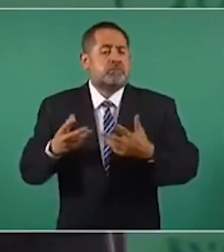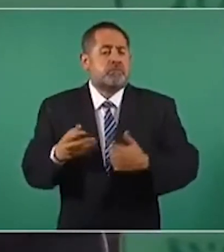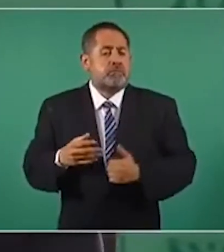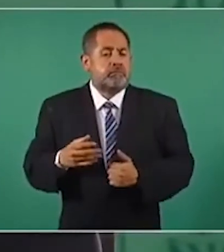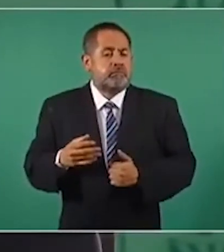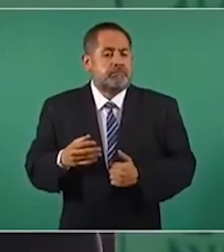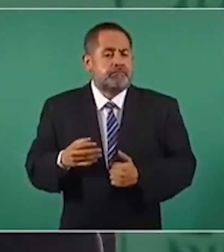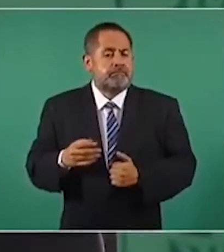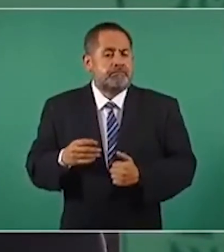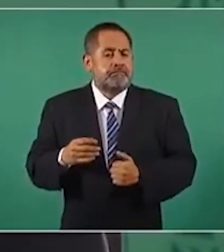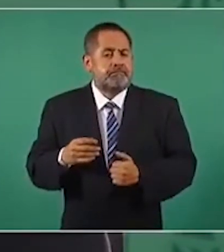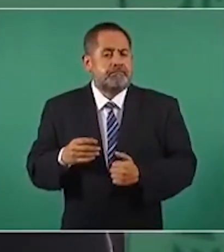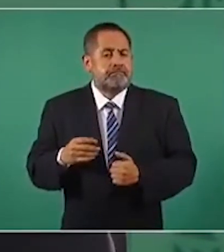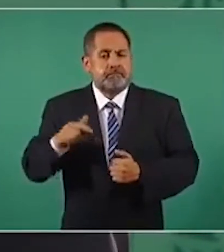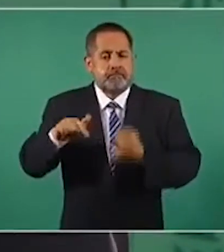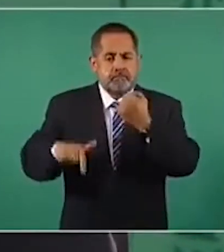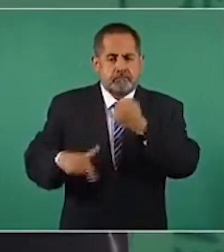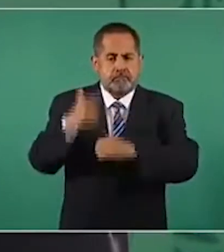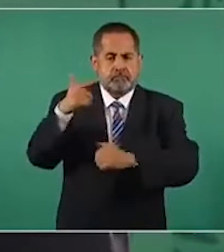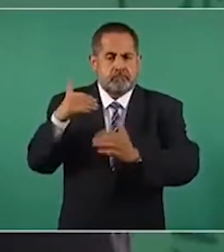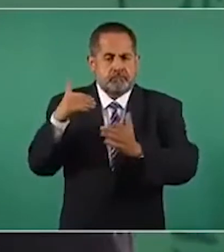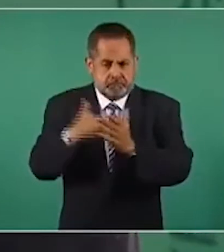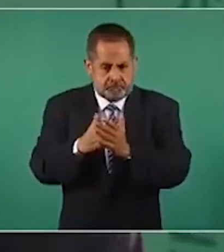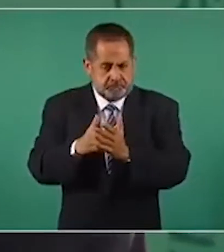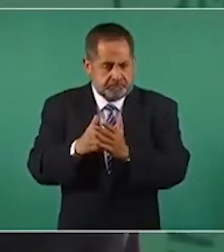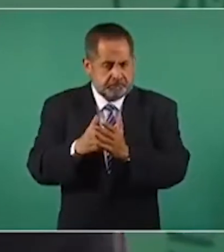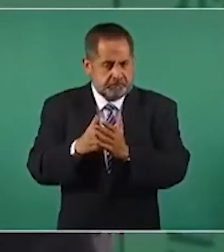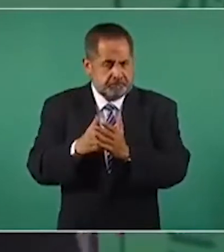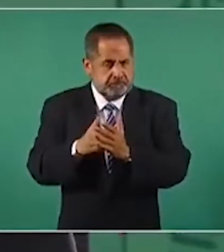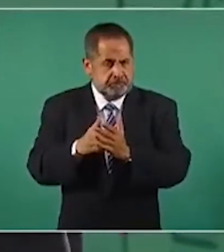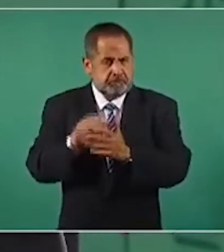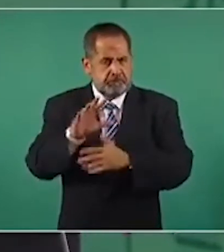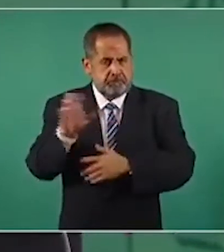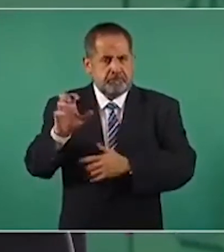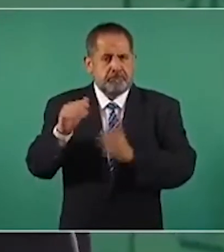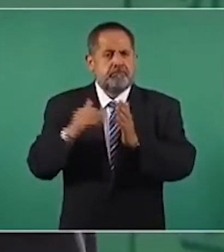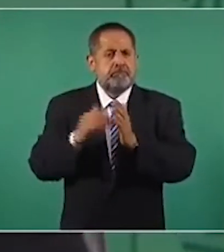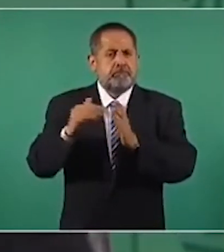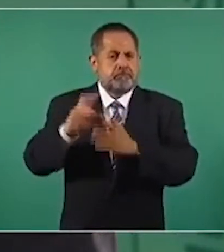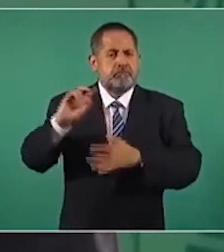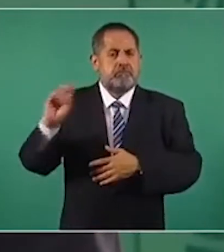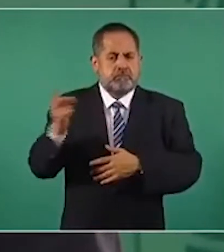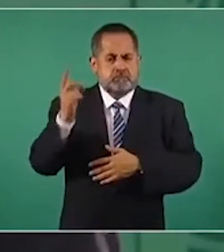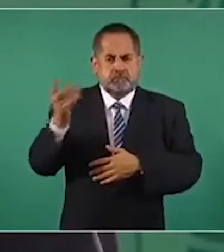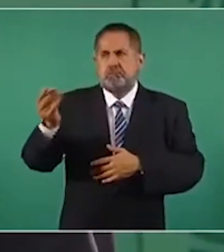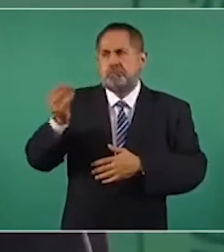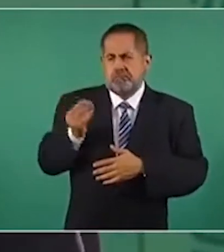12 mil 500 millones de dólares.